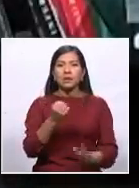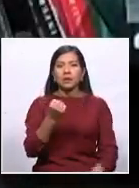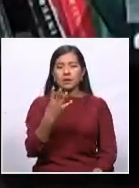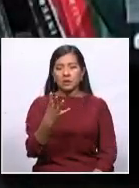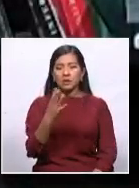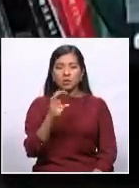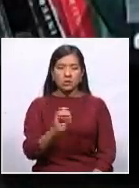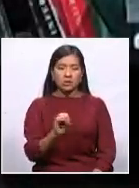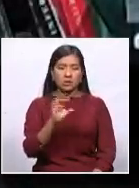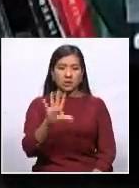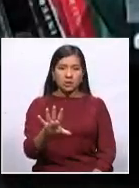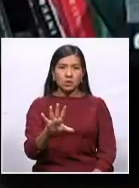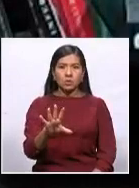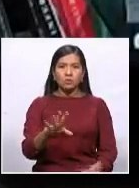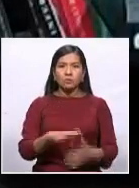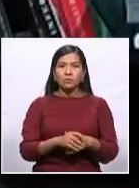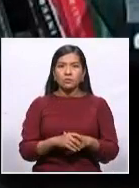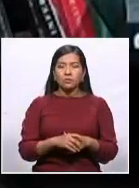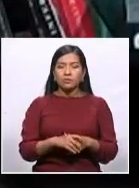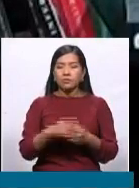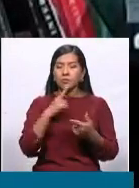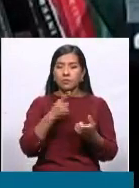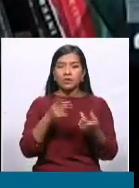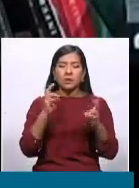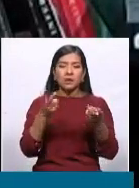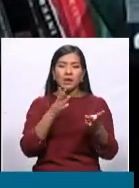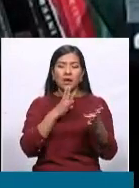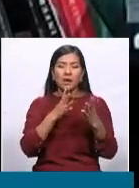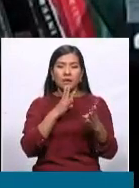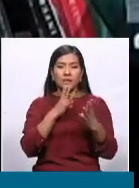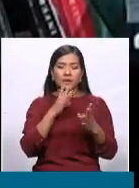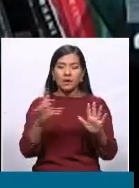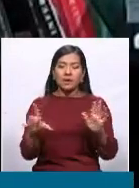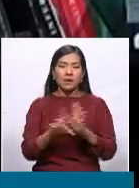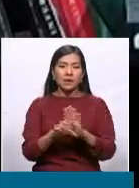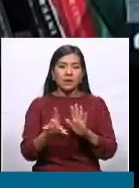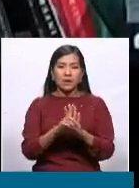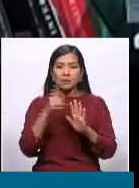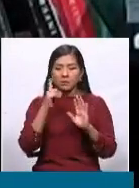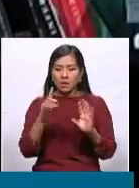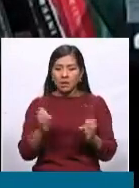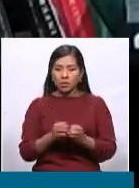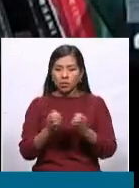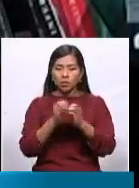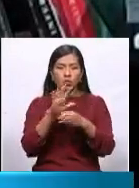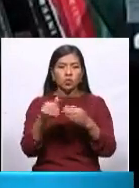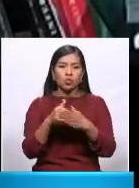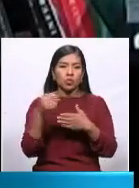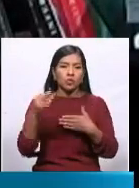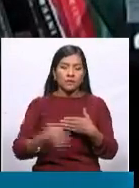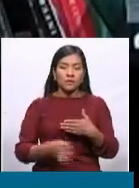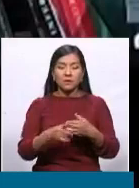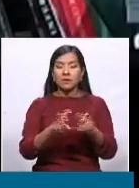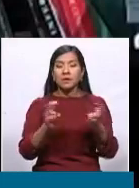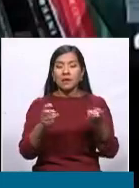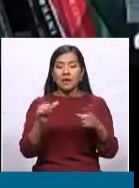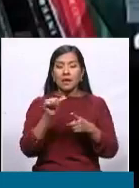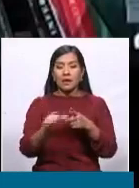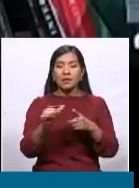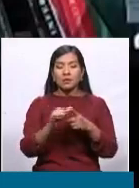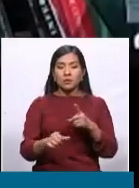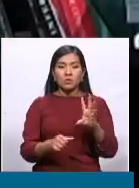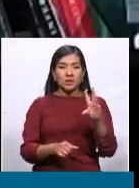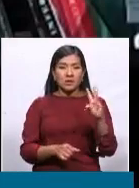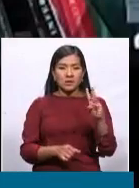que este habla de la ley de estadísticas oficiales en su artículo 6 dice